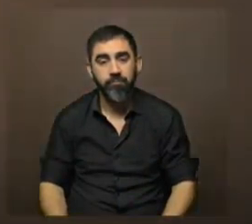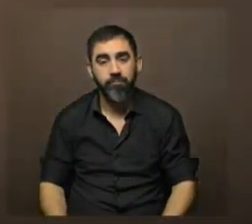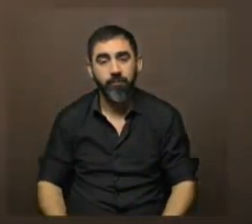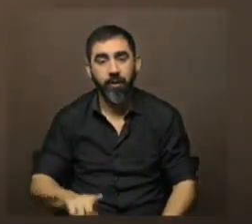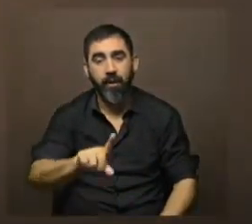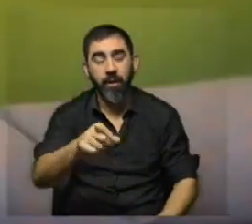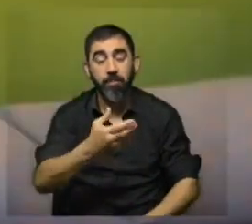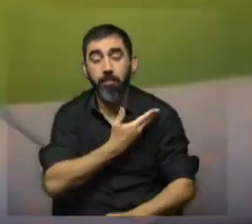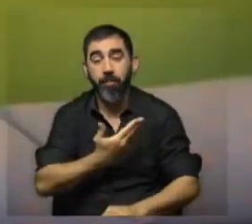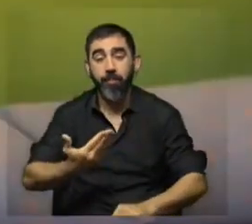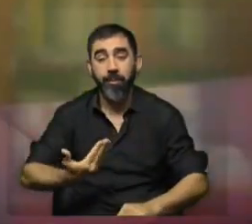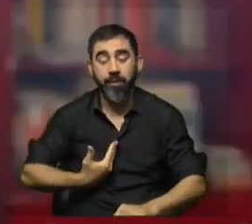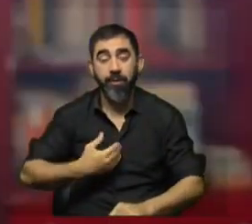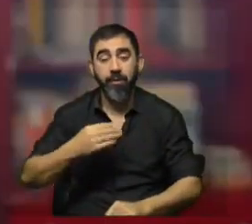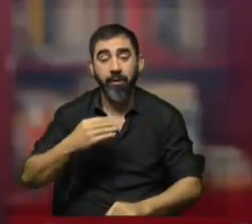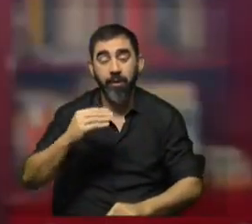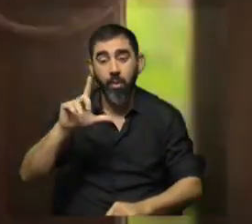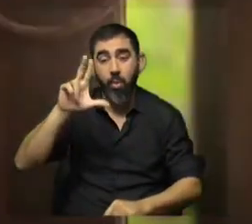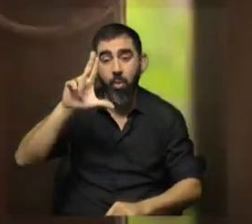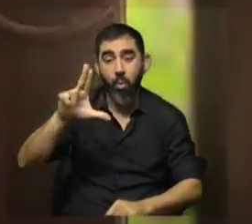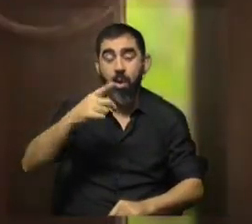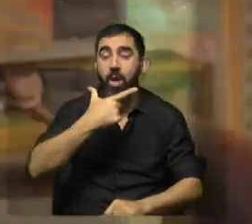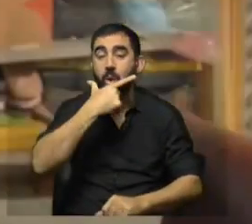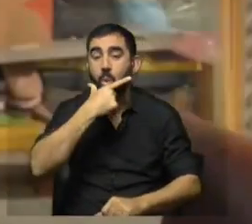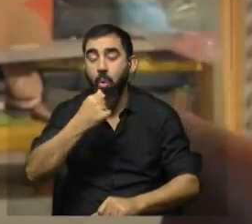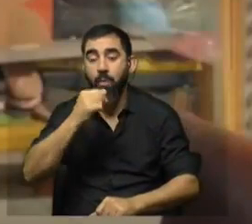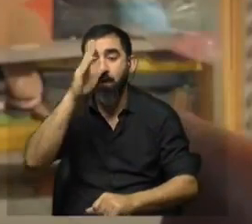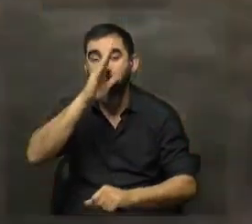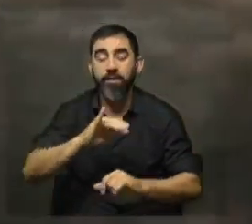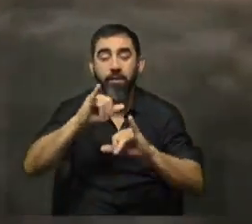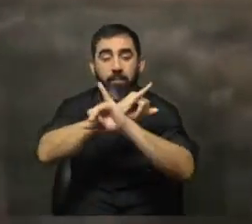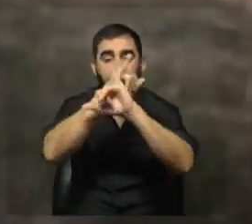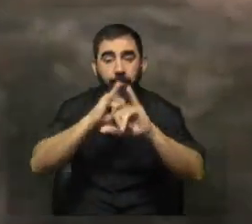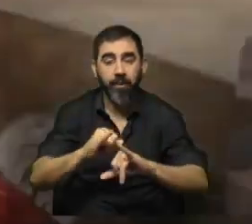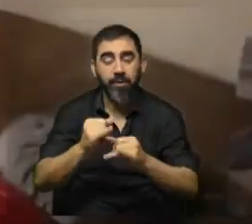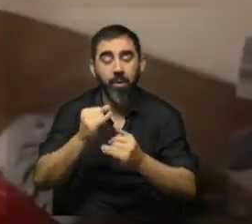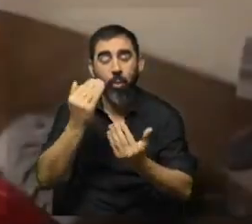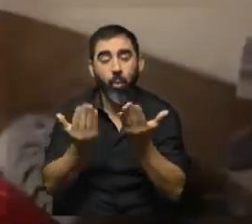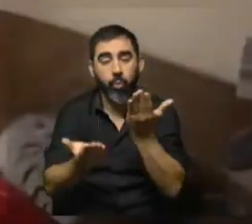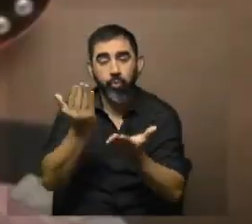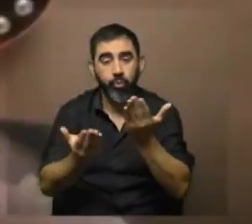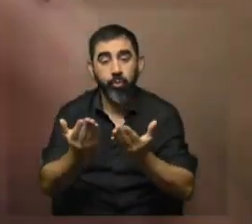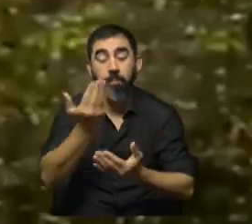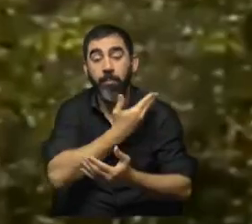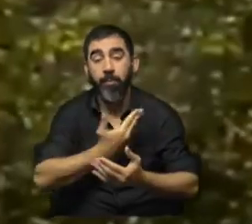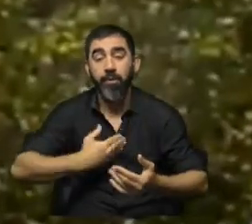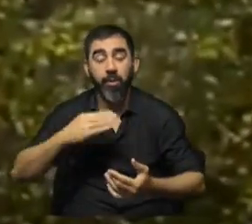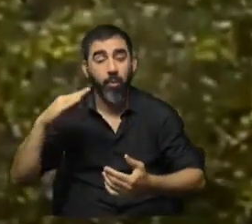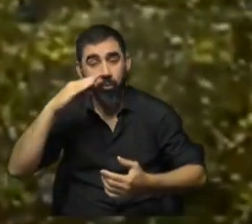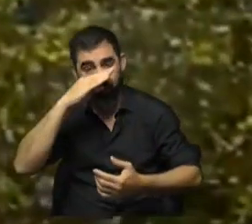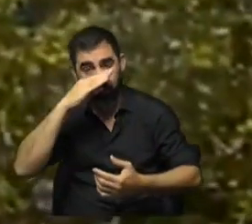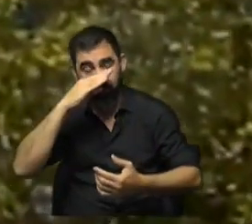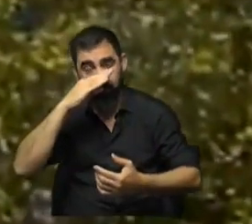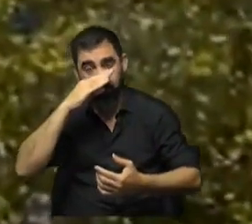exmandatario Luis Ignacio Lula da Silva ofreció este jueves un Brasil en paz y más justo, mientras que el presidente Jair Bolsonaro